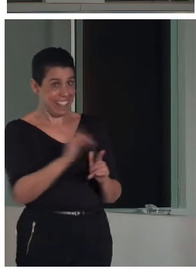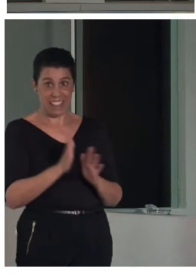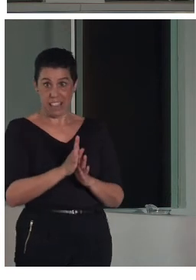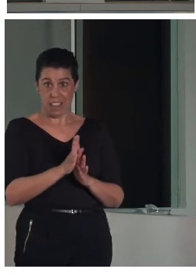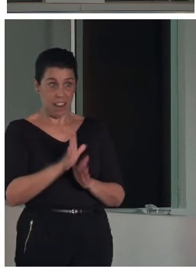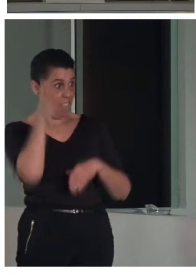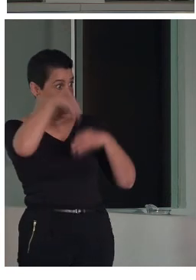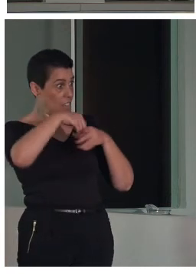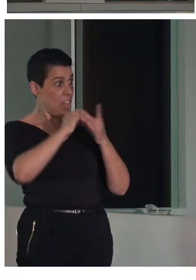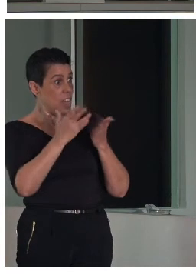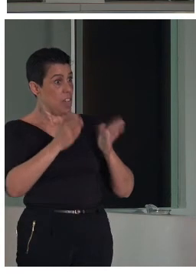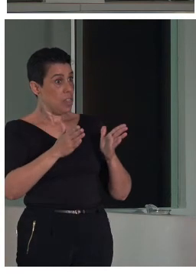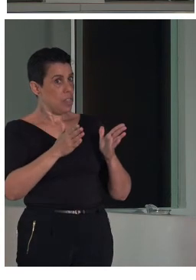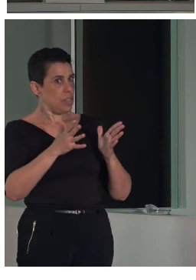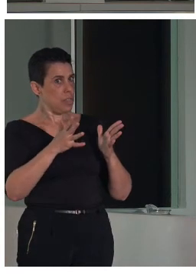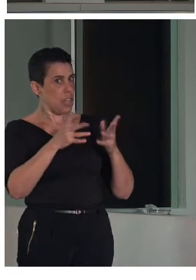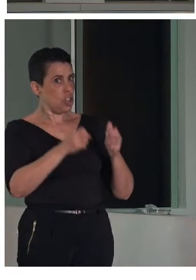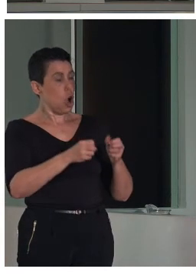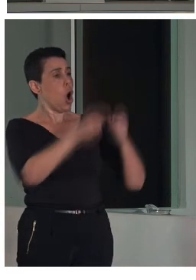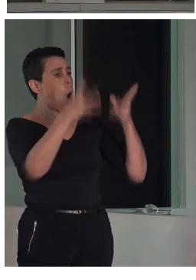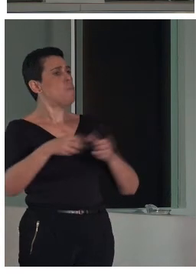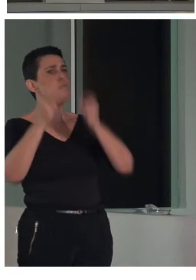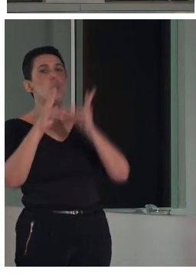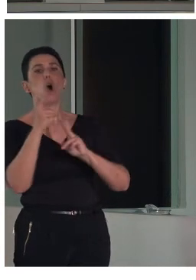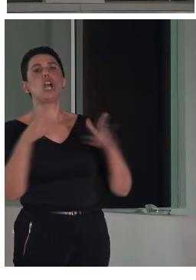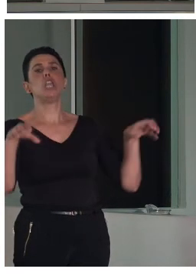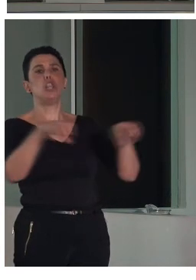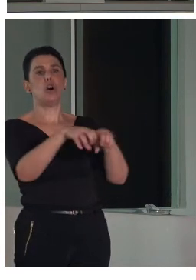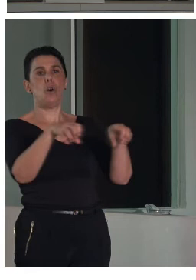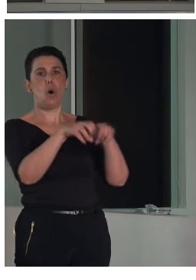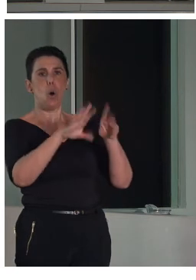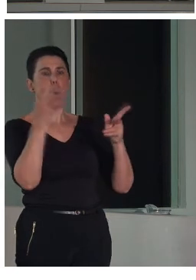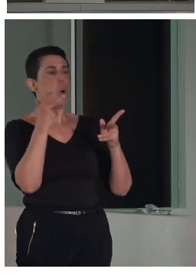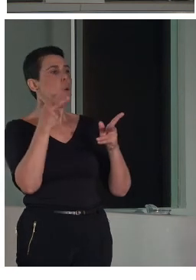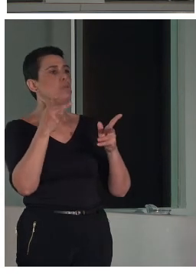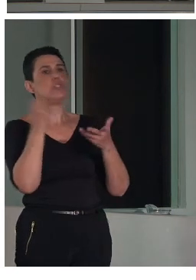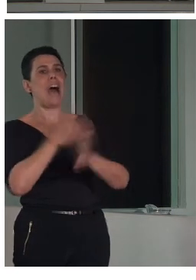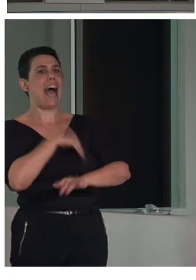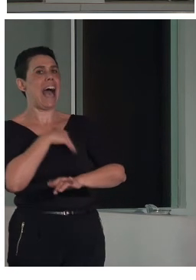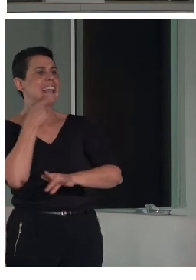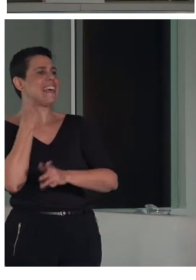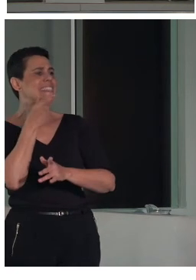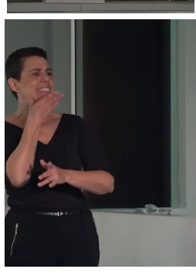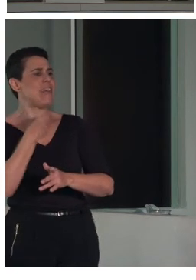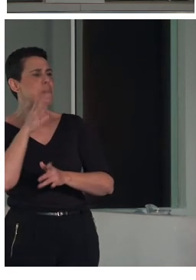bloques anexos que son la sala de América y la Real Academia de Bellas Artes que están cerrados con lo cual veis que no tienen un color